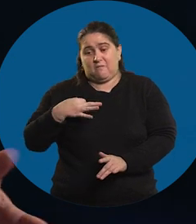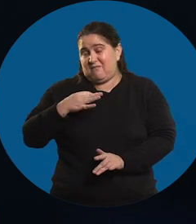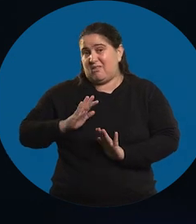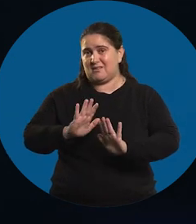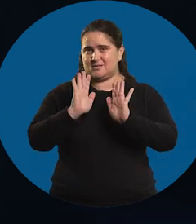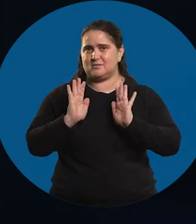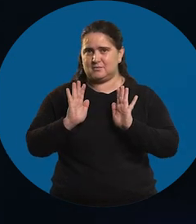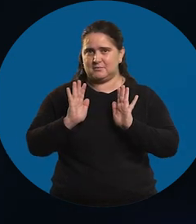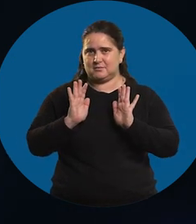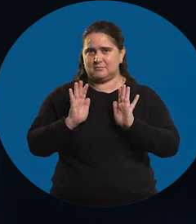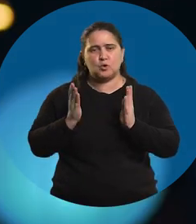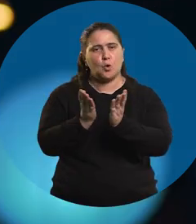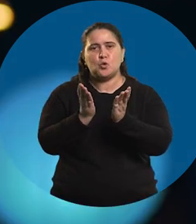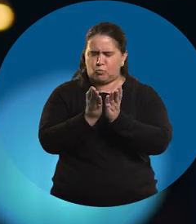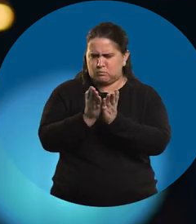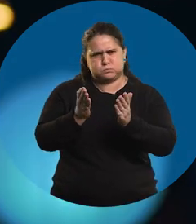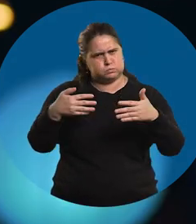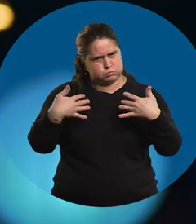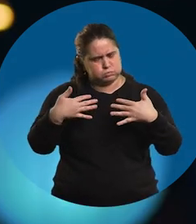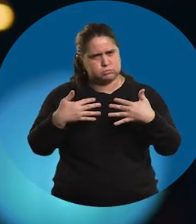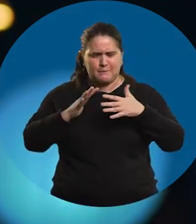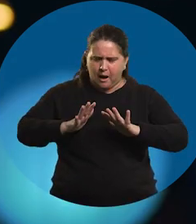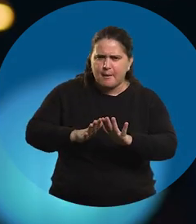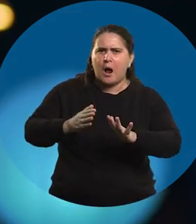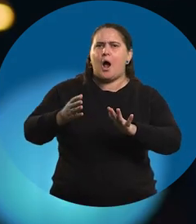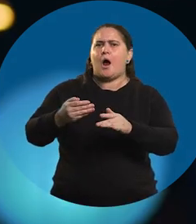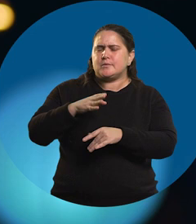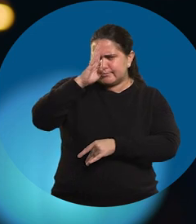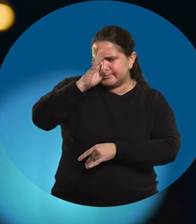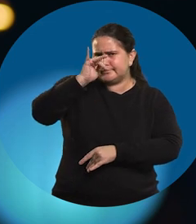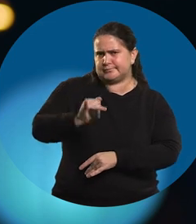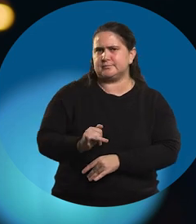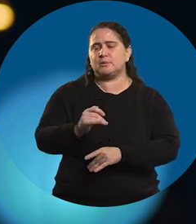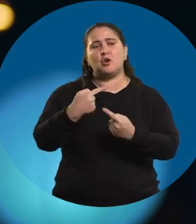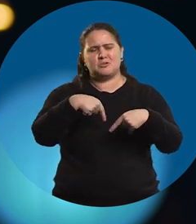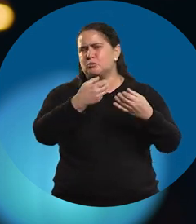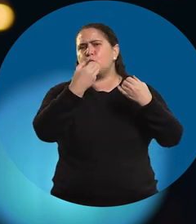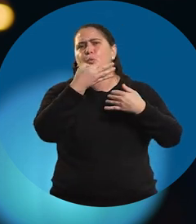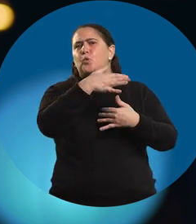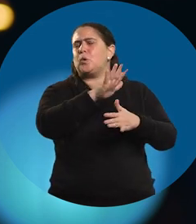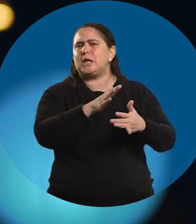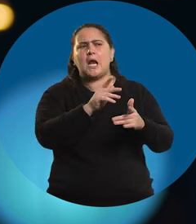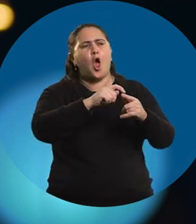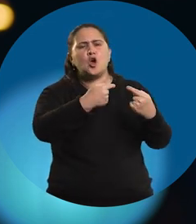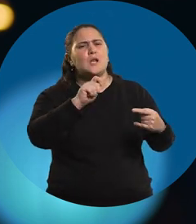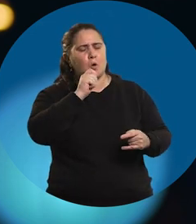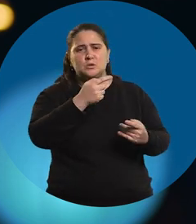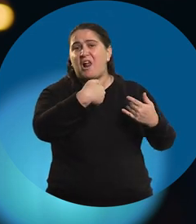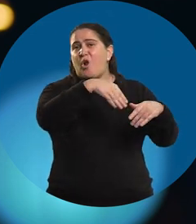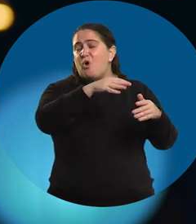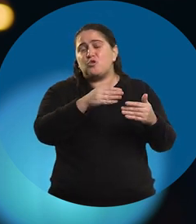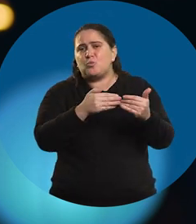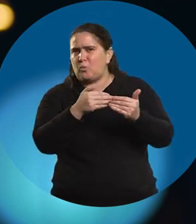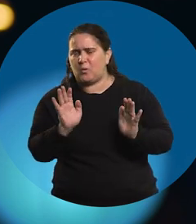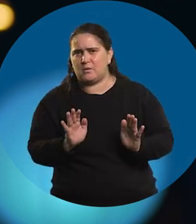yo he hecho en mi vida, estudiando mucho, preparándome, formándome, pero que hagan lo que les gusta. Todo lo demás